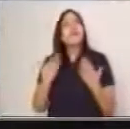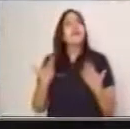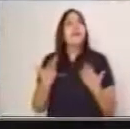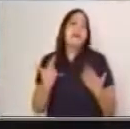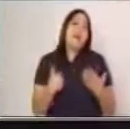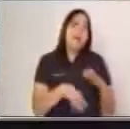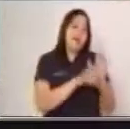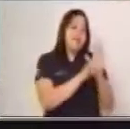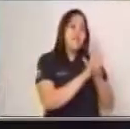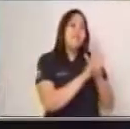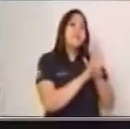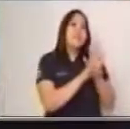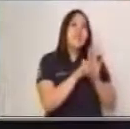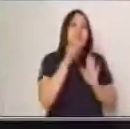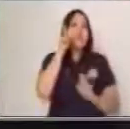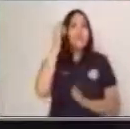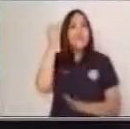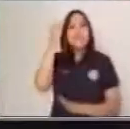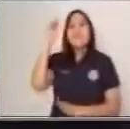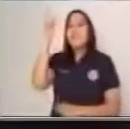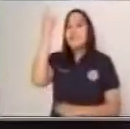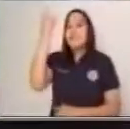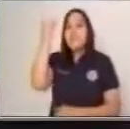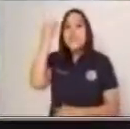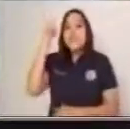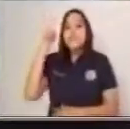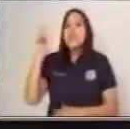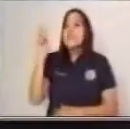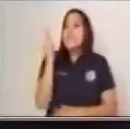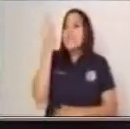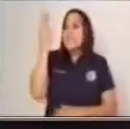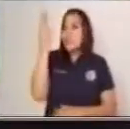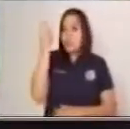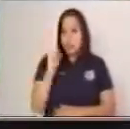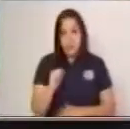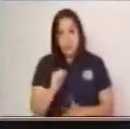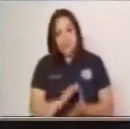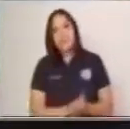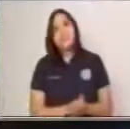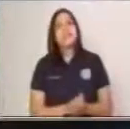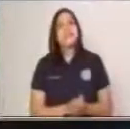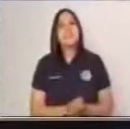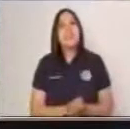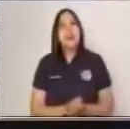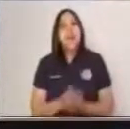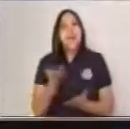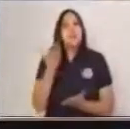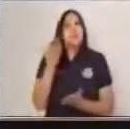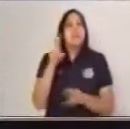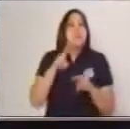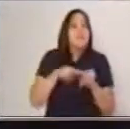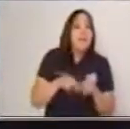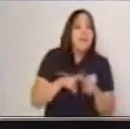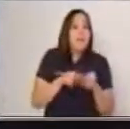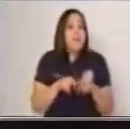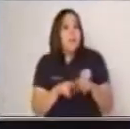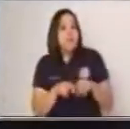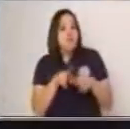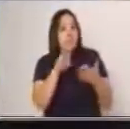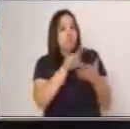de las ideas principales y la identificación de las ideas secundarias según su definición,